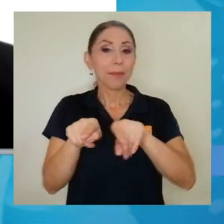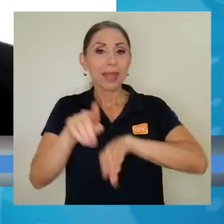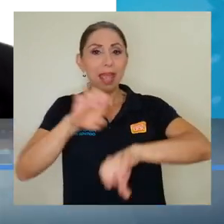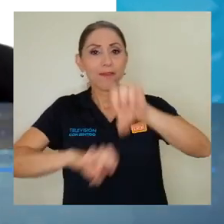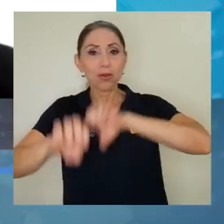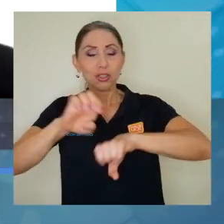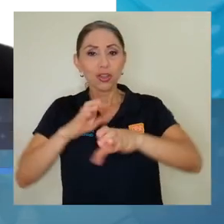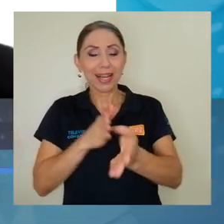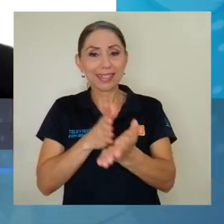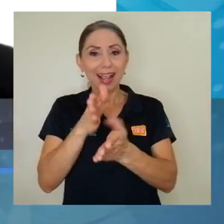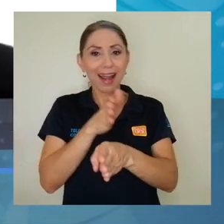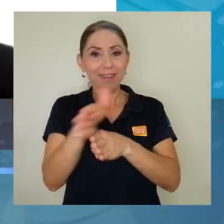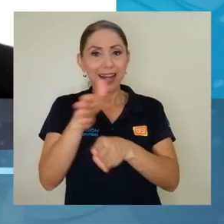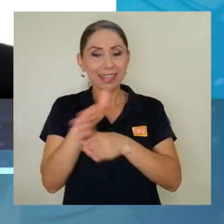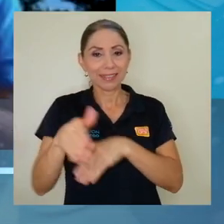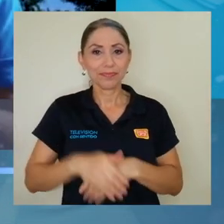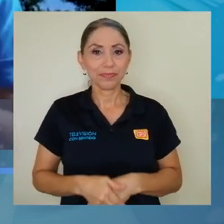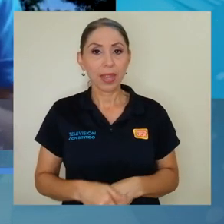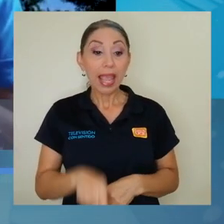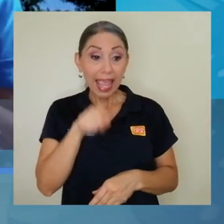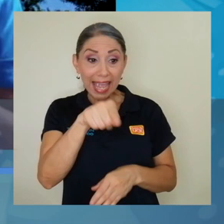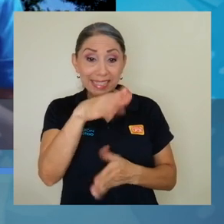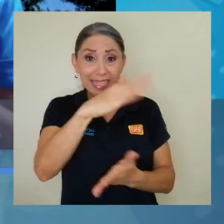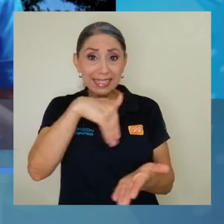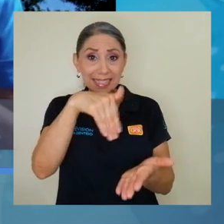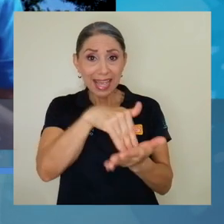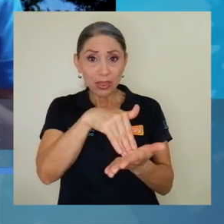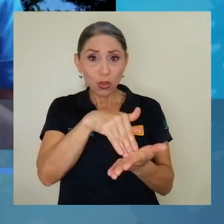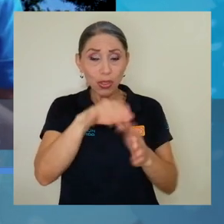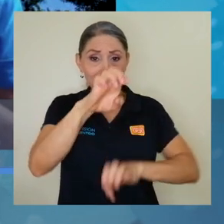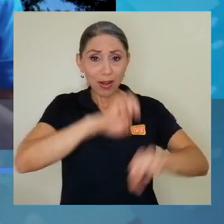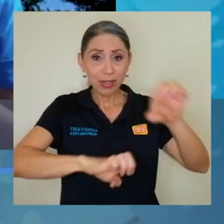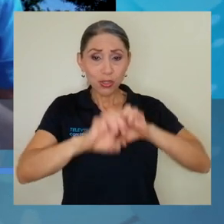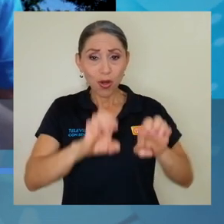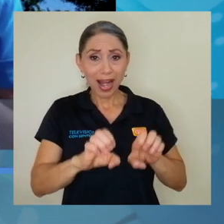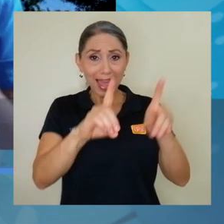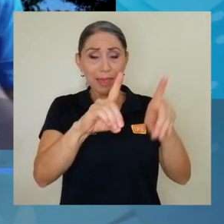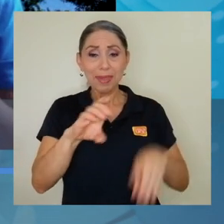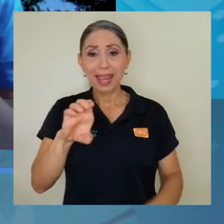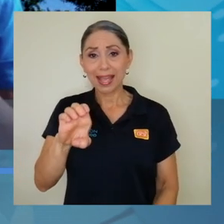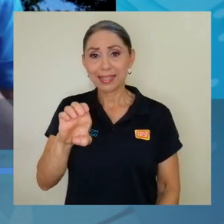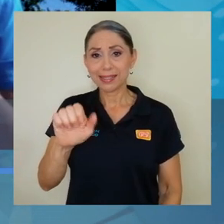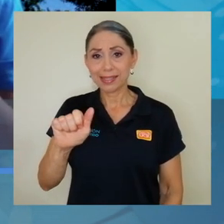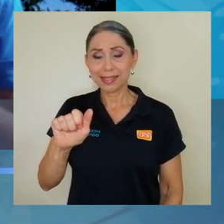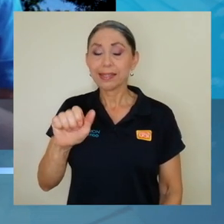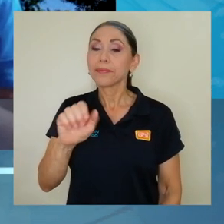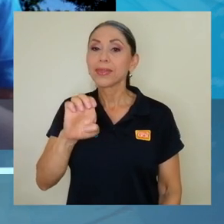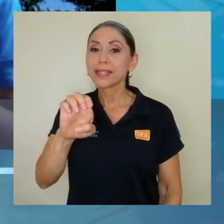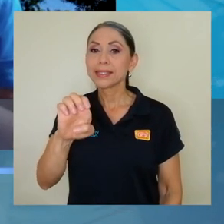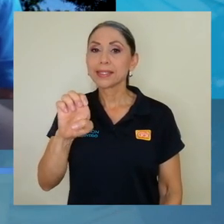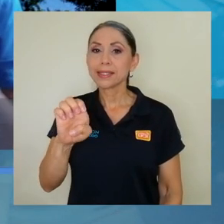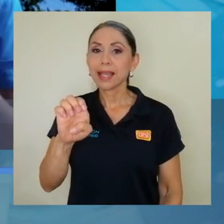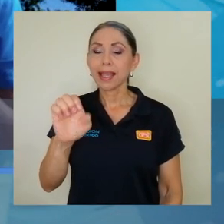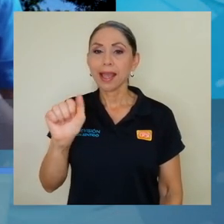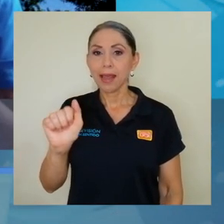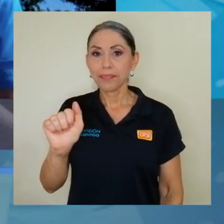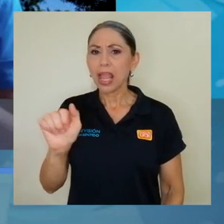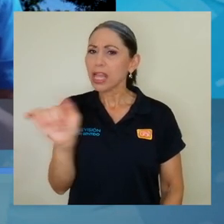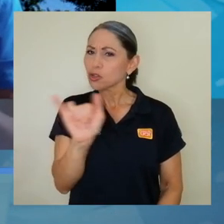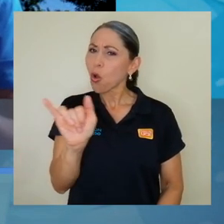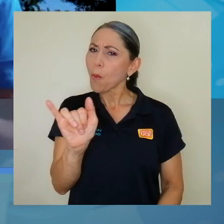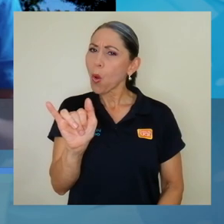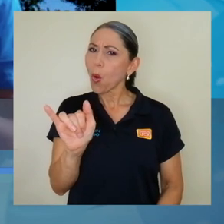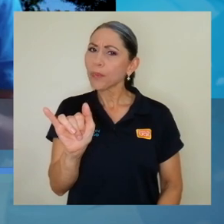de las carreras. Este Centro de Evaluación Académica tiene, me parece a mí, una gran relación con ese sentido de